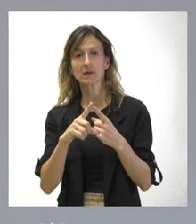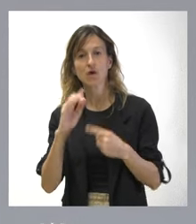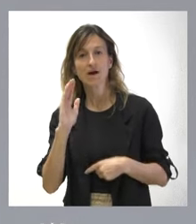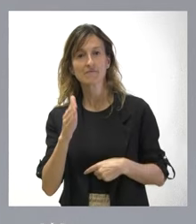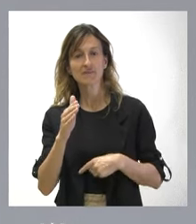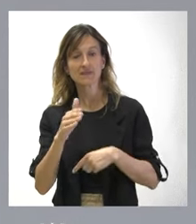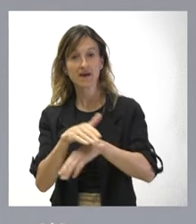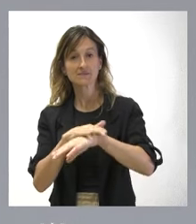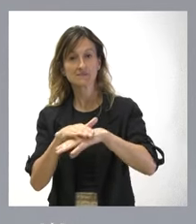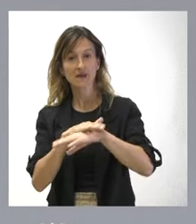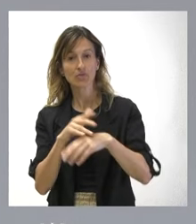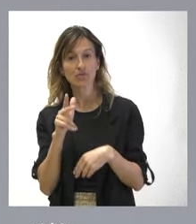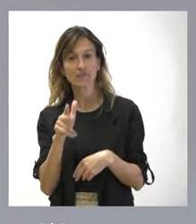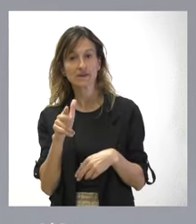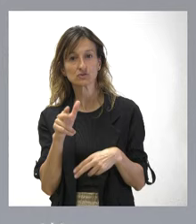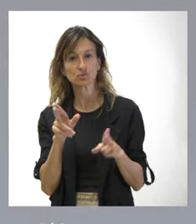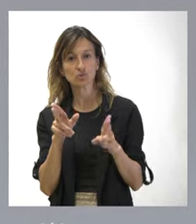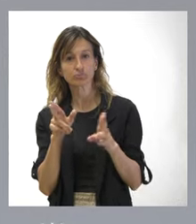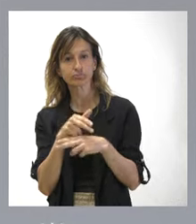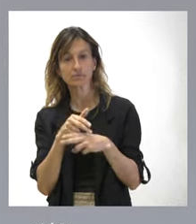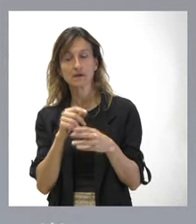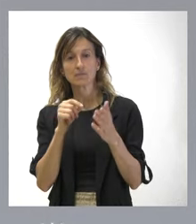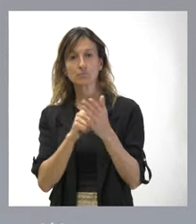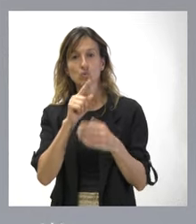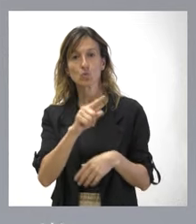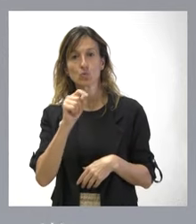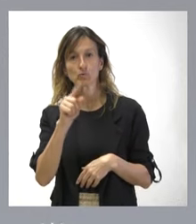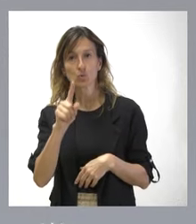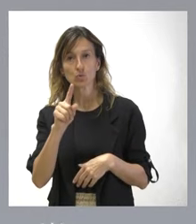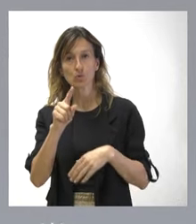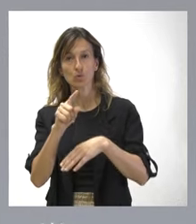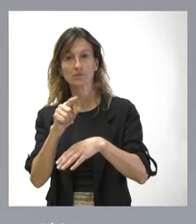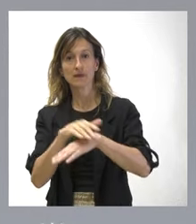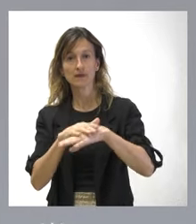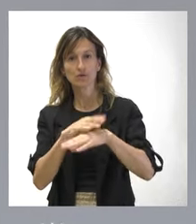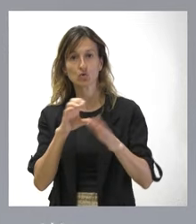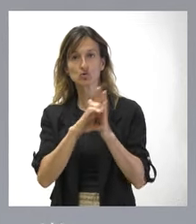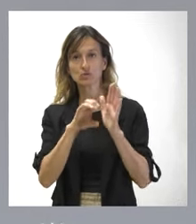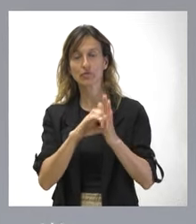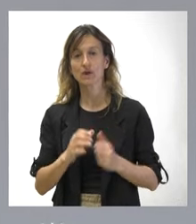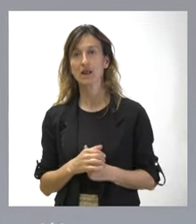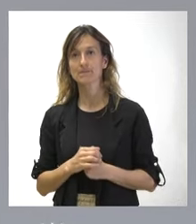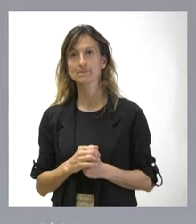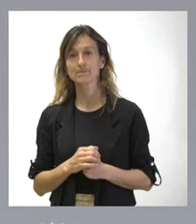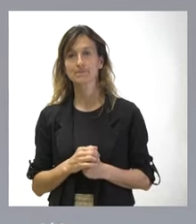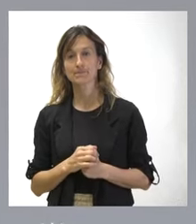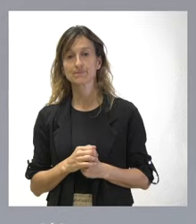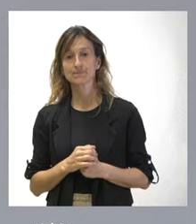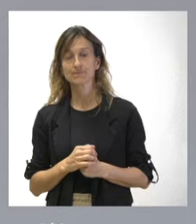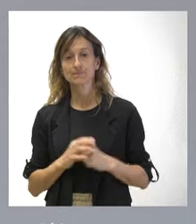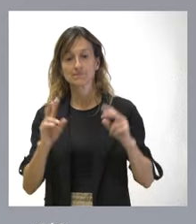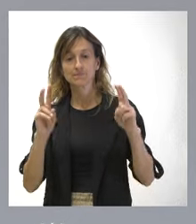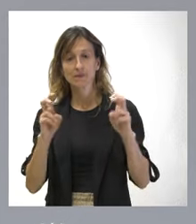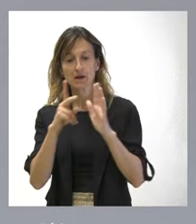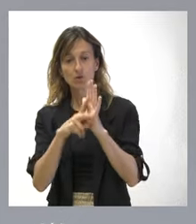de derecho previsto en el artículo 1.1 del texto constitucional. Todo el mundo podemos comprender que la Constitución, como